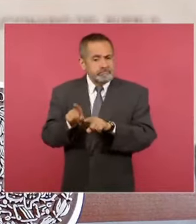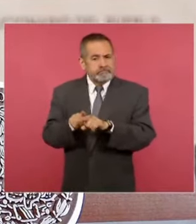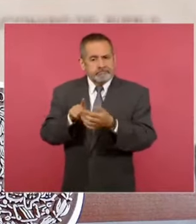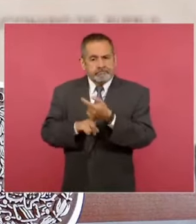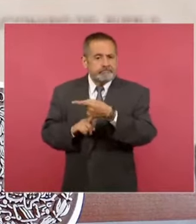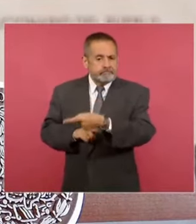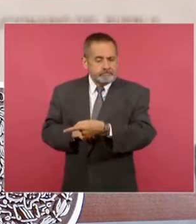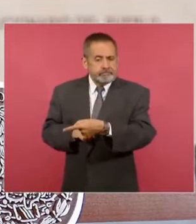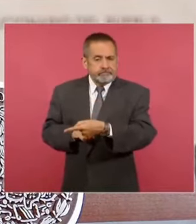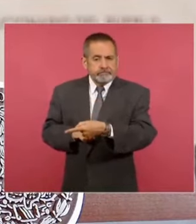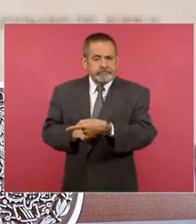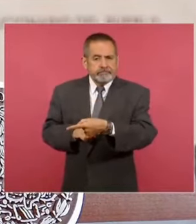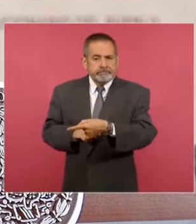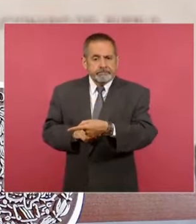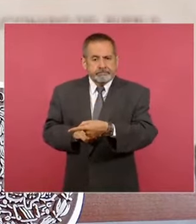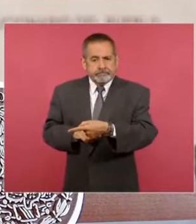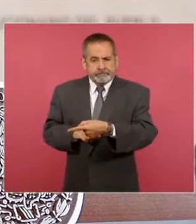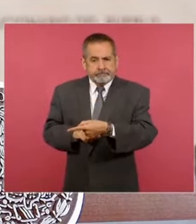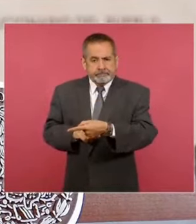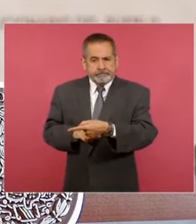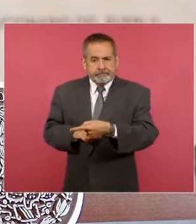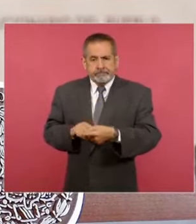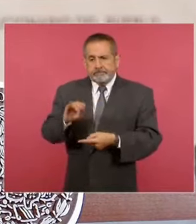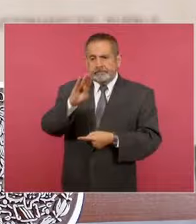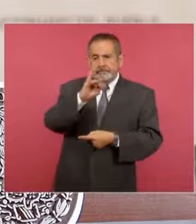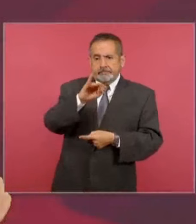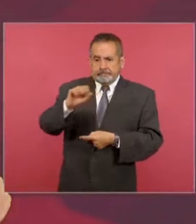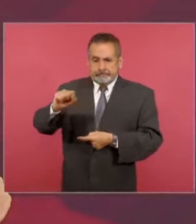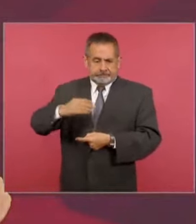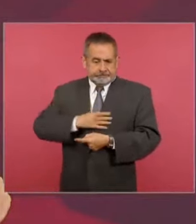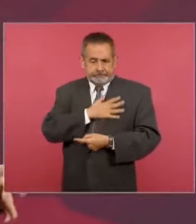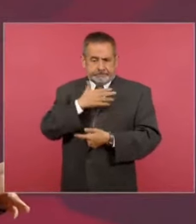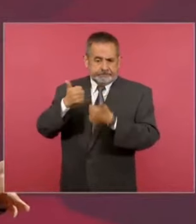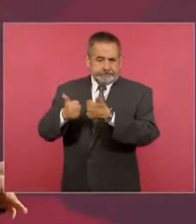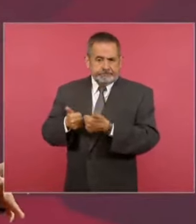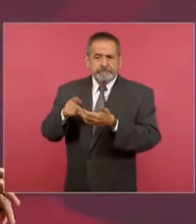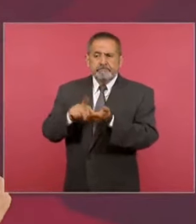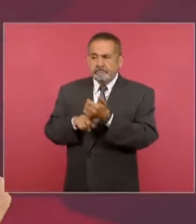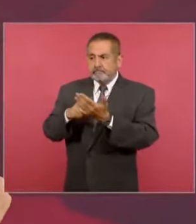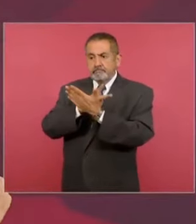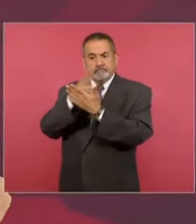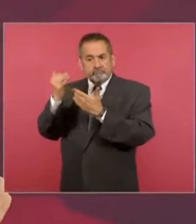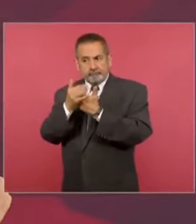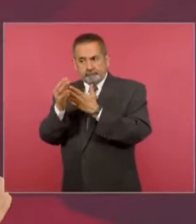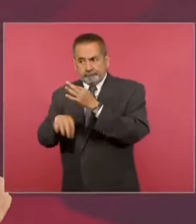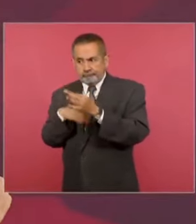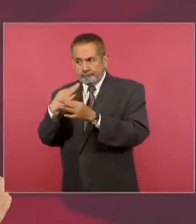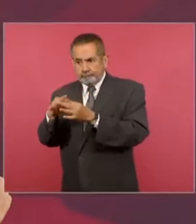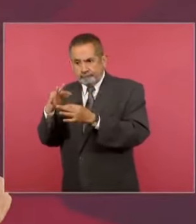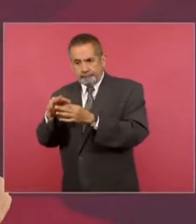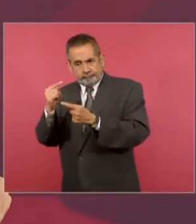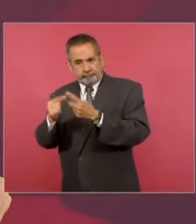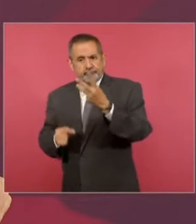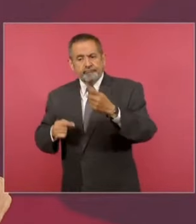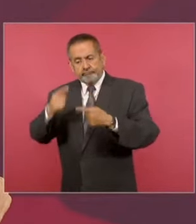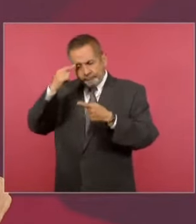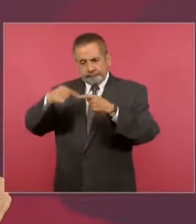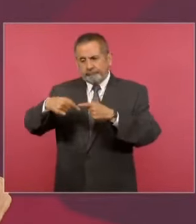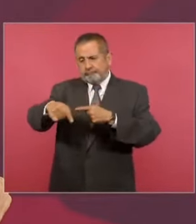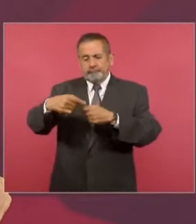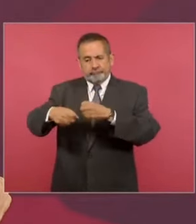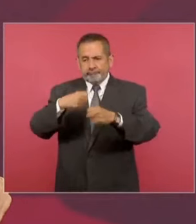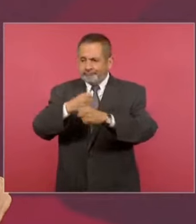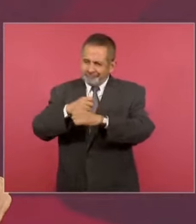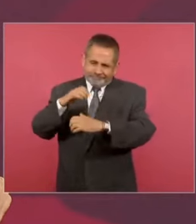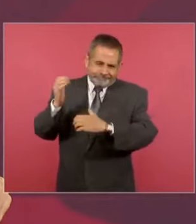el caso de IMSS-Bienestar como parte de los proyectos que hay que consolidar en este último